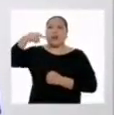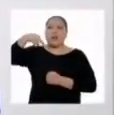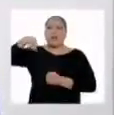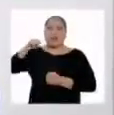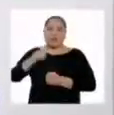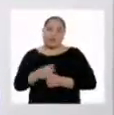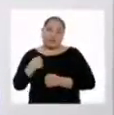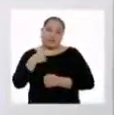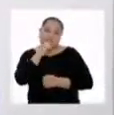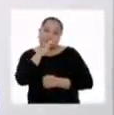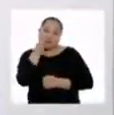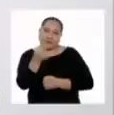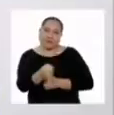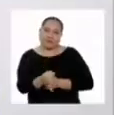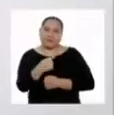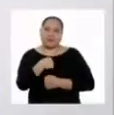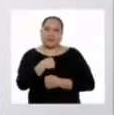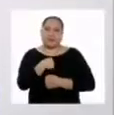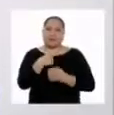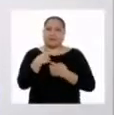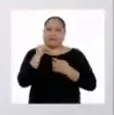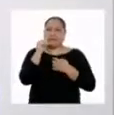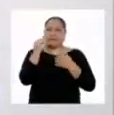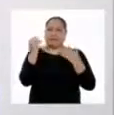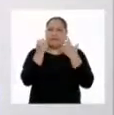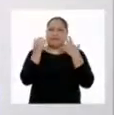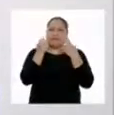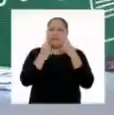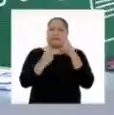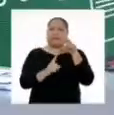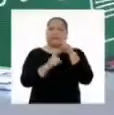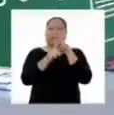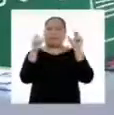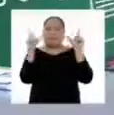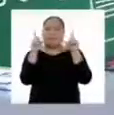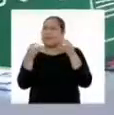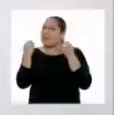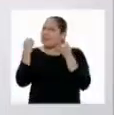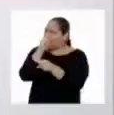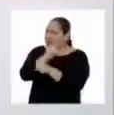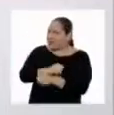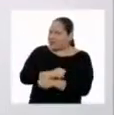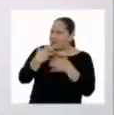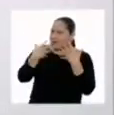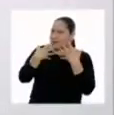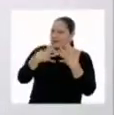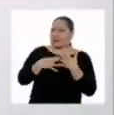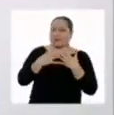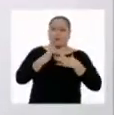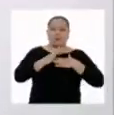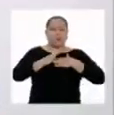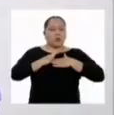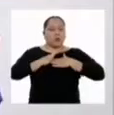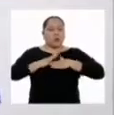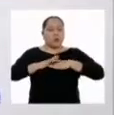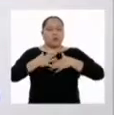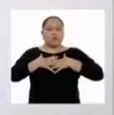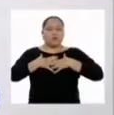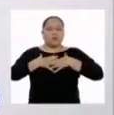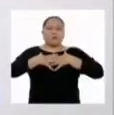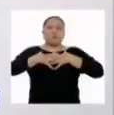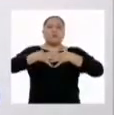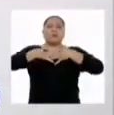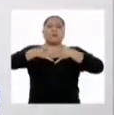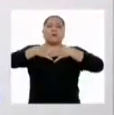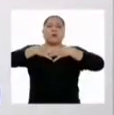todos. Les digo la verdad, estaba un poco nerviosa de salir en la tele. ¿Y cómo venció el miedo? Me tomé unos minutos para respirar